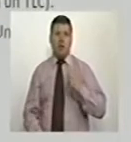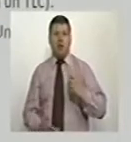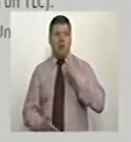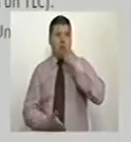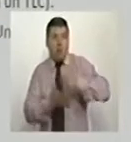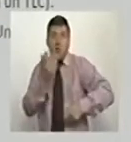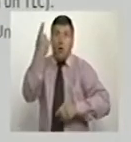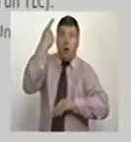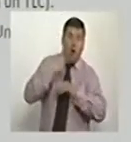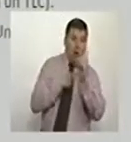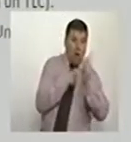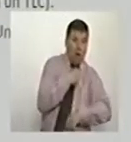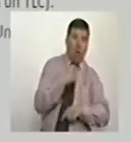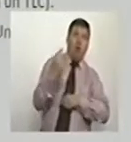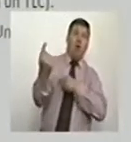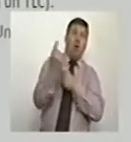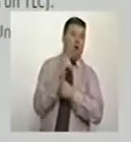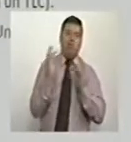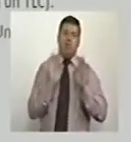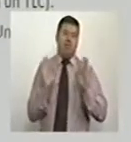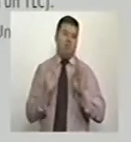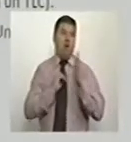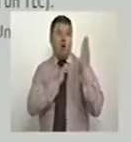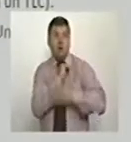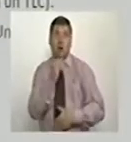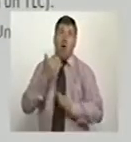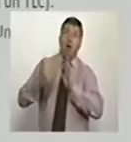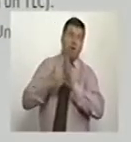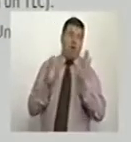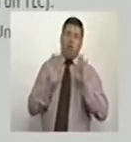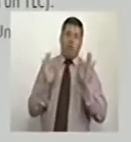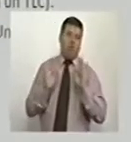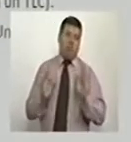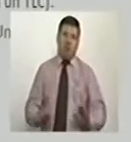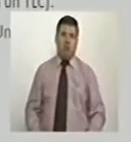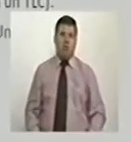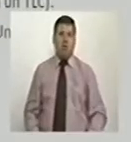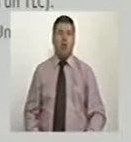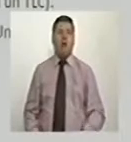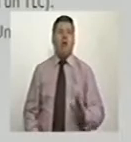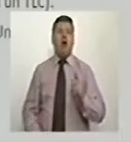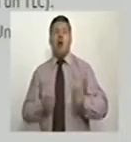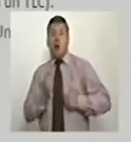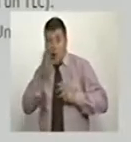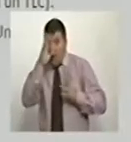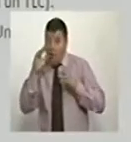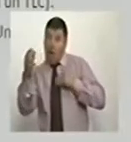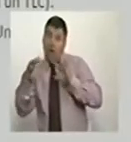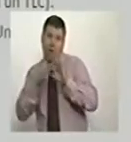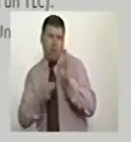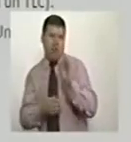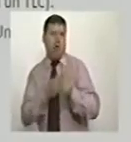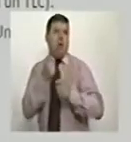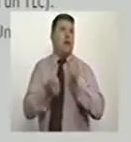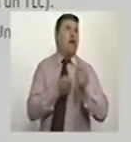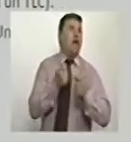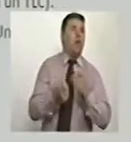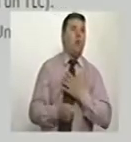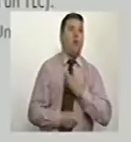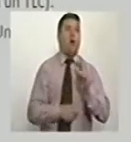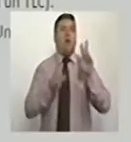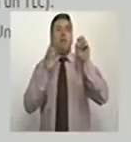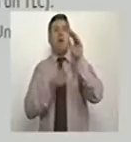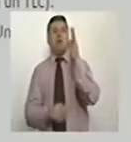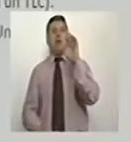multas, retaliaciones o sanciones. No es un fuero de negociación. No se negocia como se hace en un